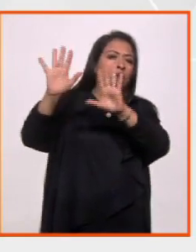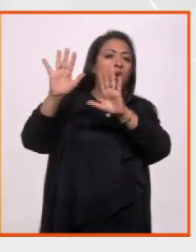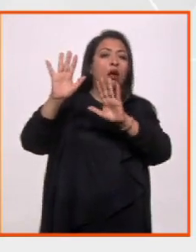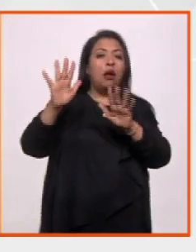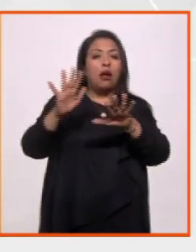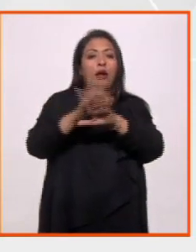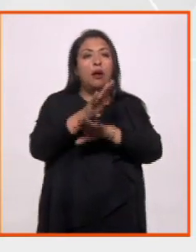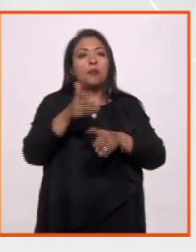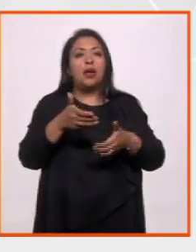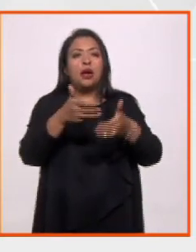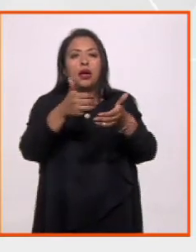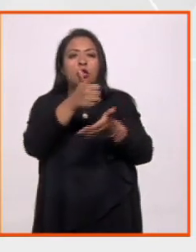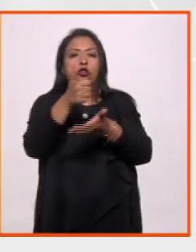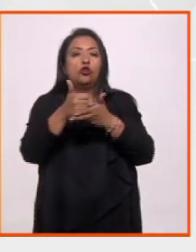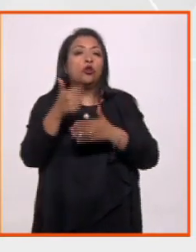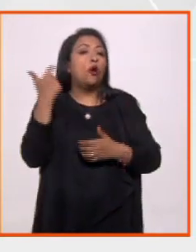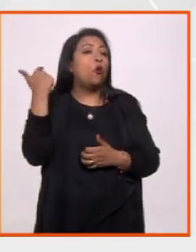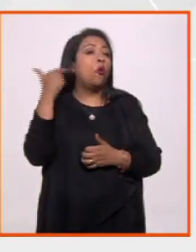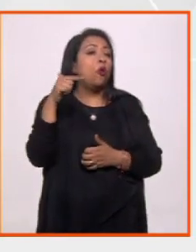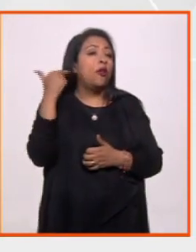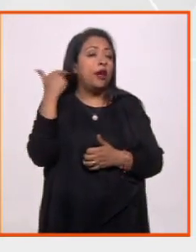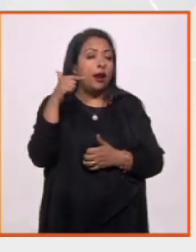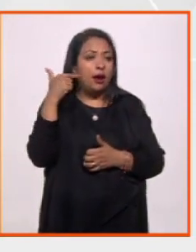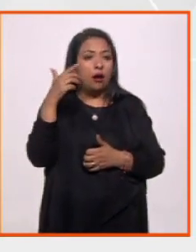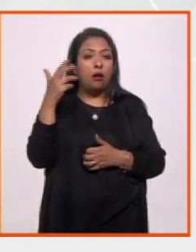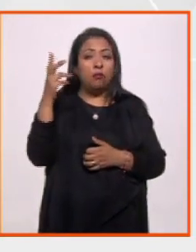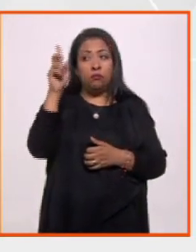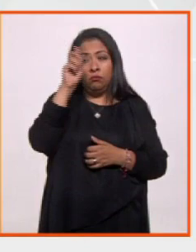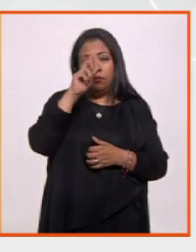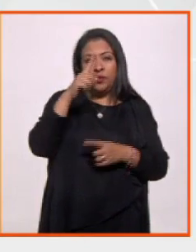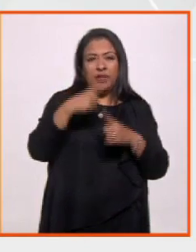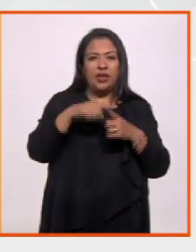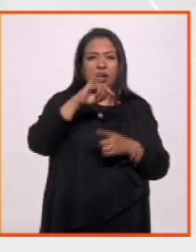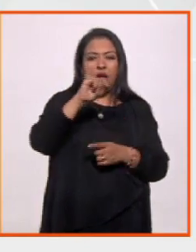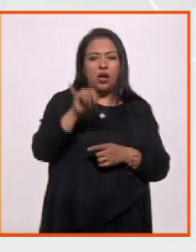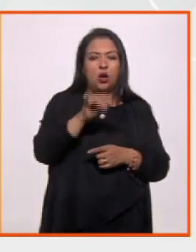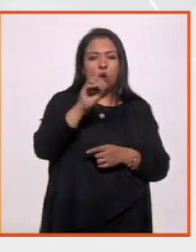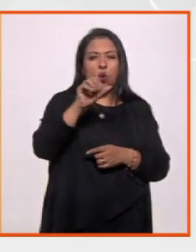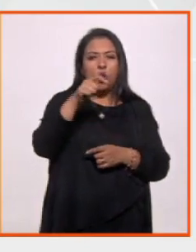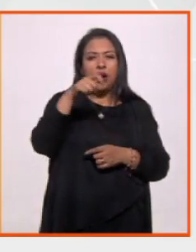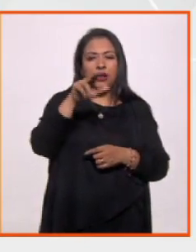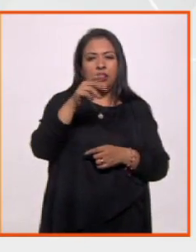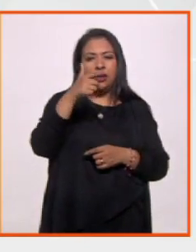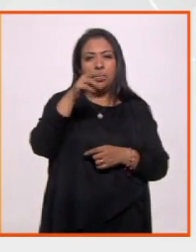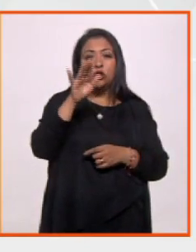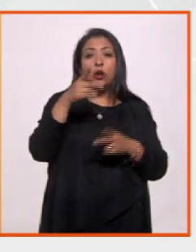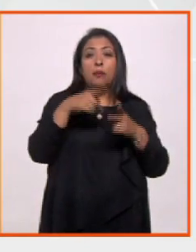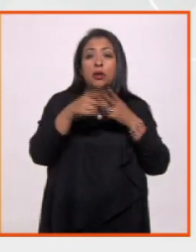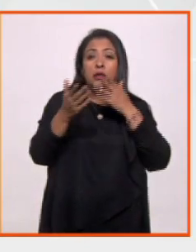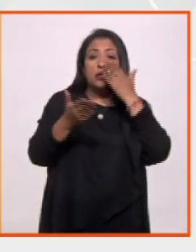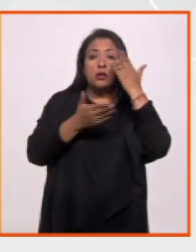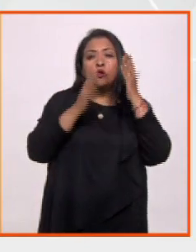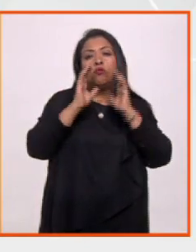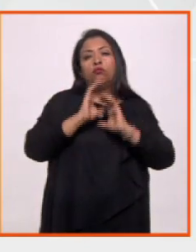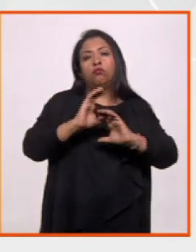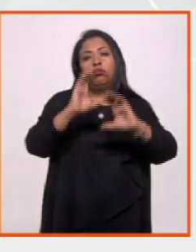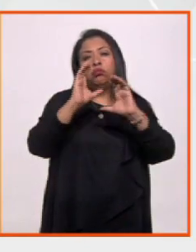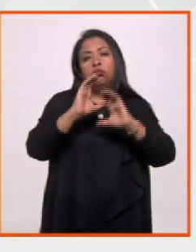cambió por las calles de la ciudad de Guadalajara. Bajo la tutela de Joaquín Garzón comenzó sus estudios en el Bel Canto.